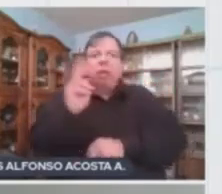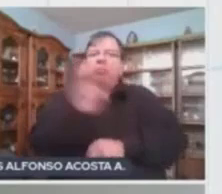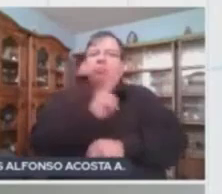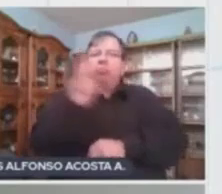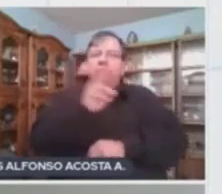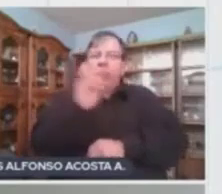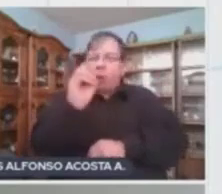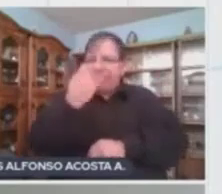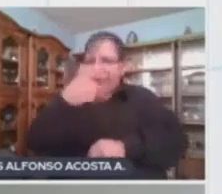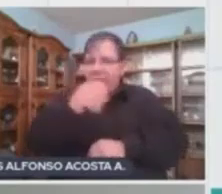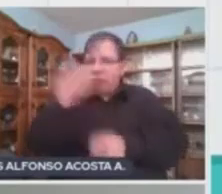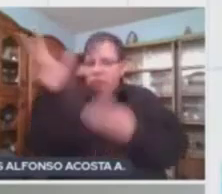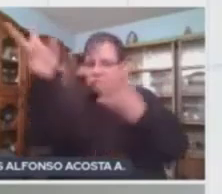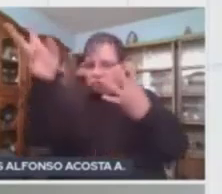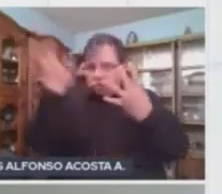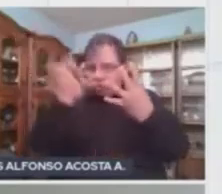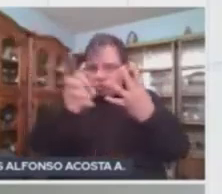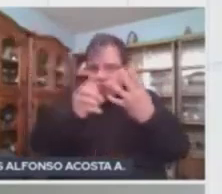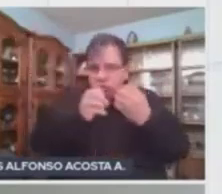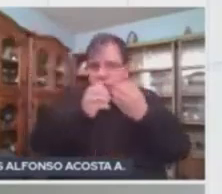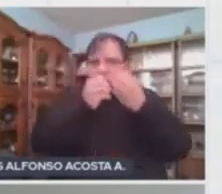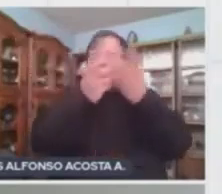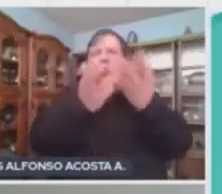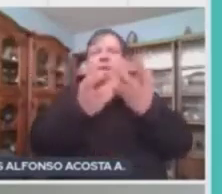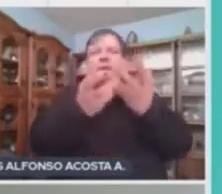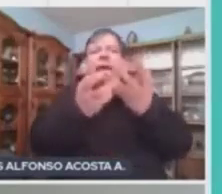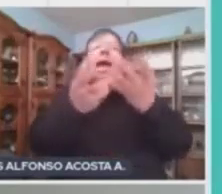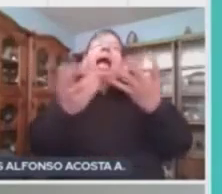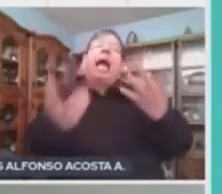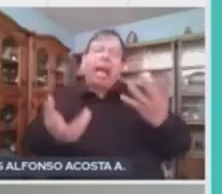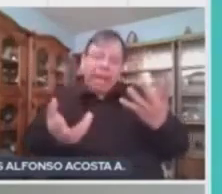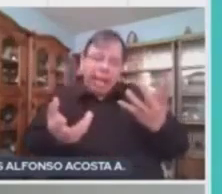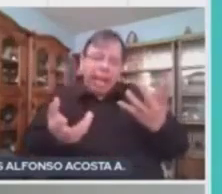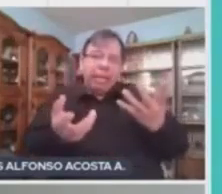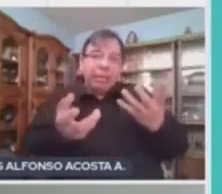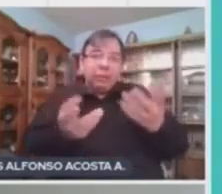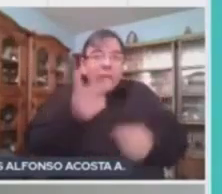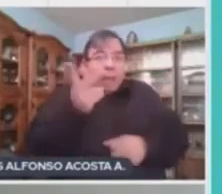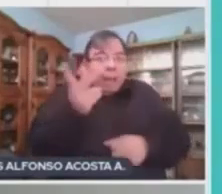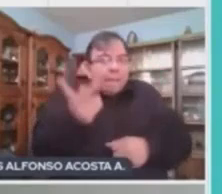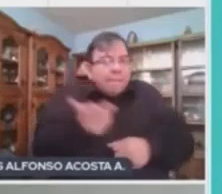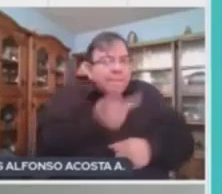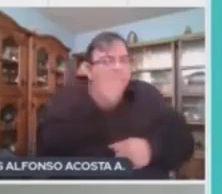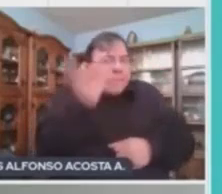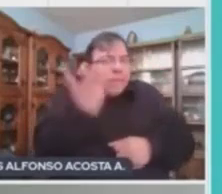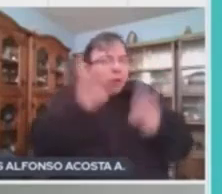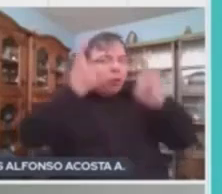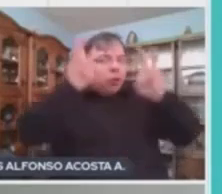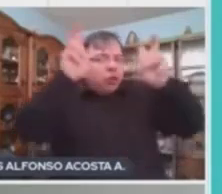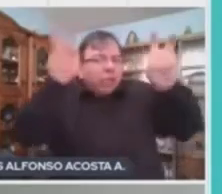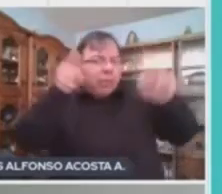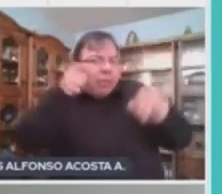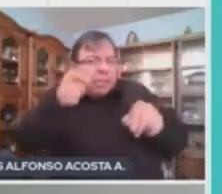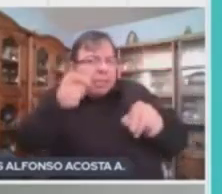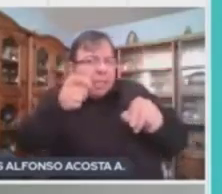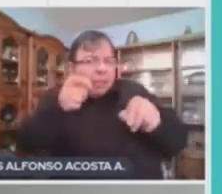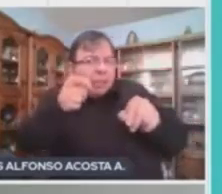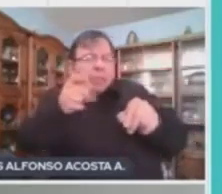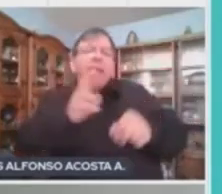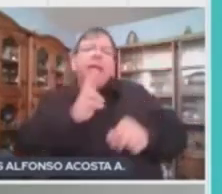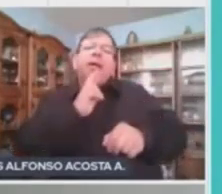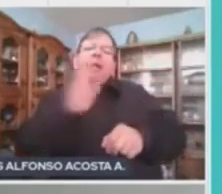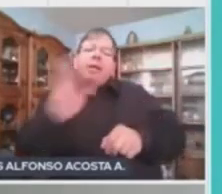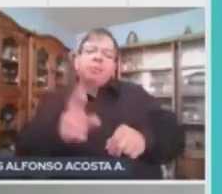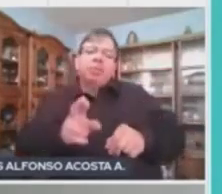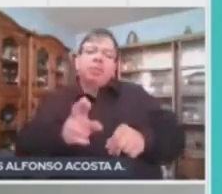recuerden que nuestra pregunta nos habla sobre esto. ¿Cuál es la respuesta? El